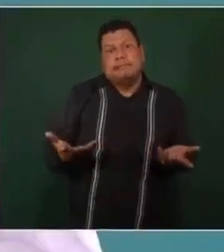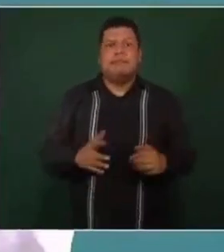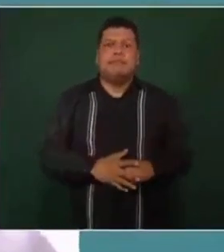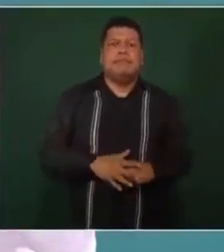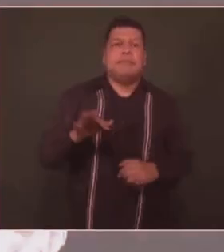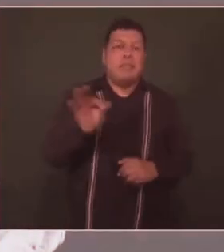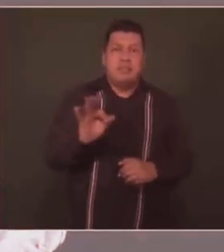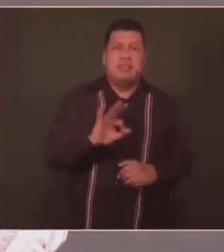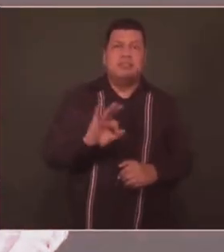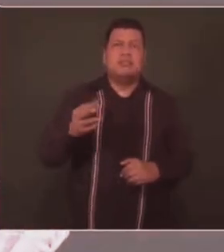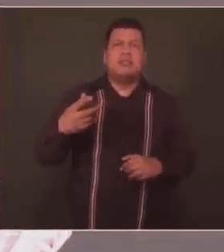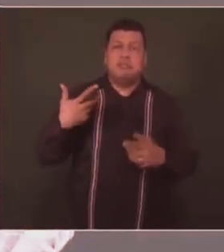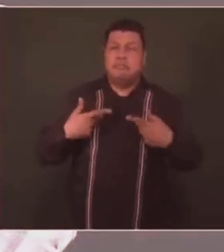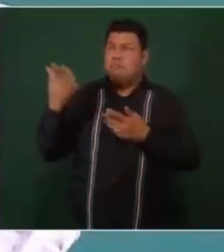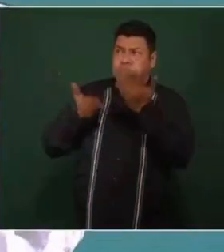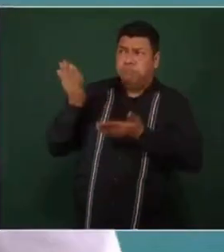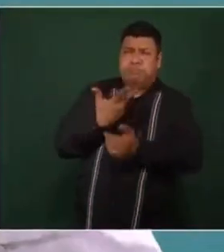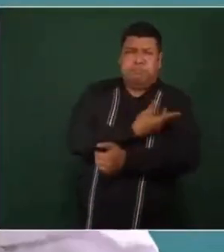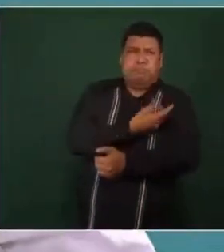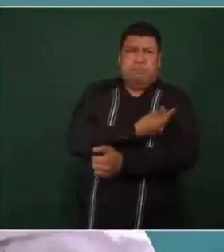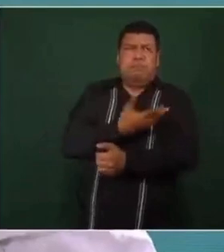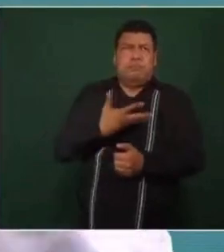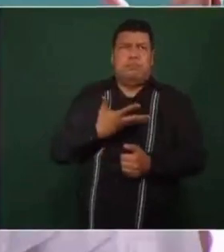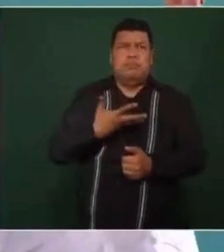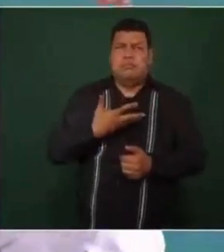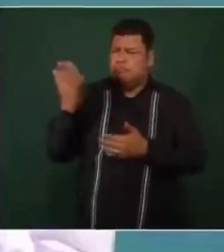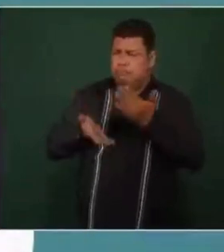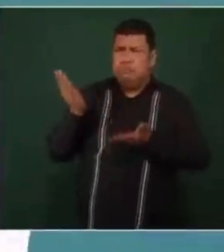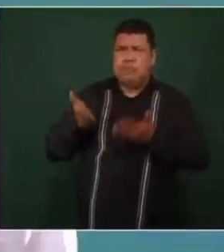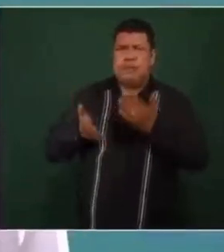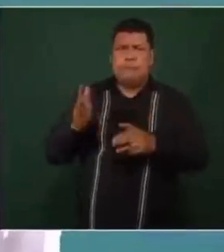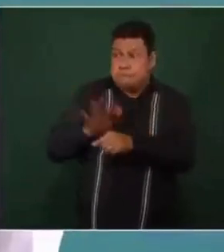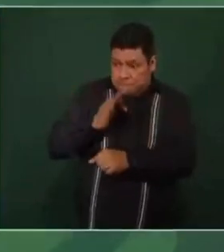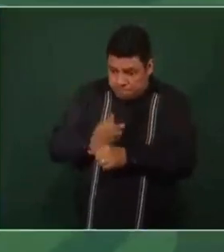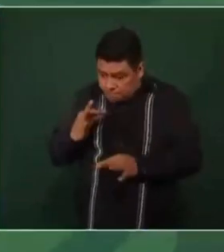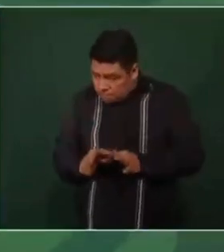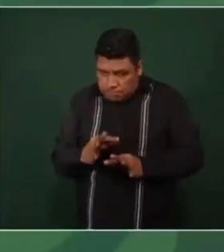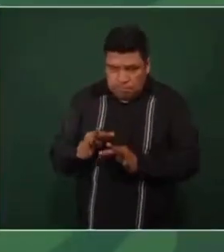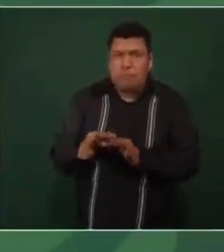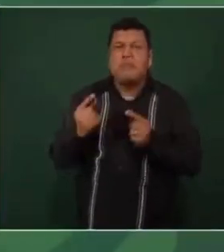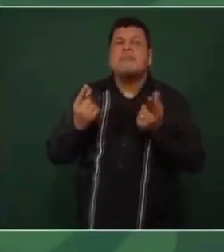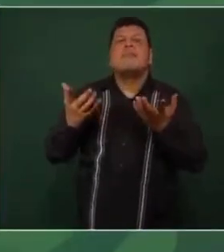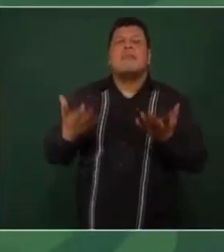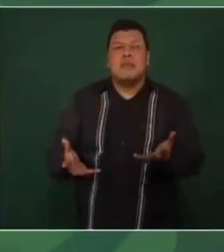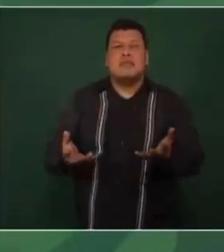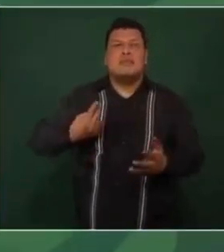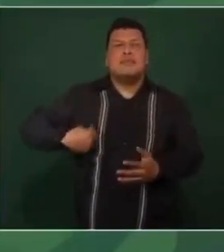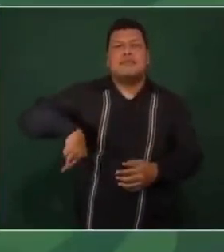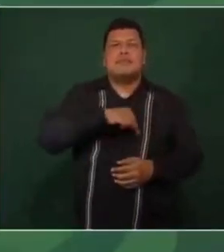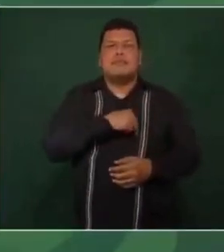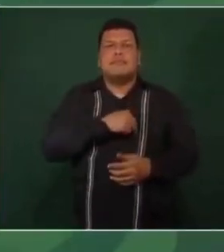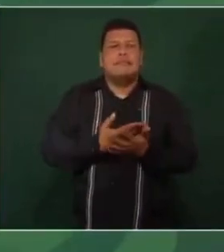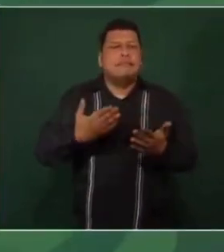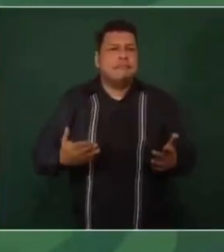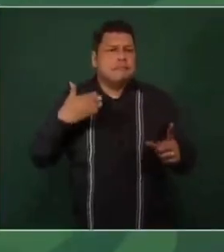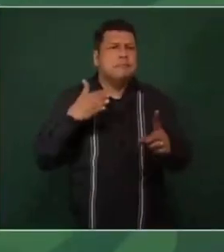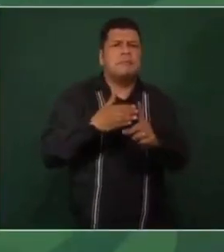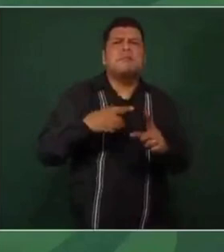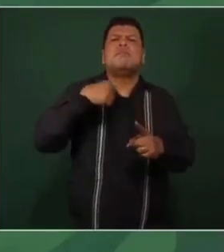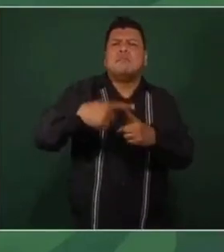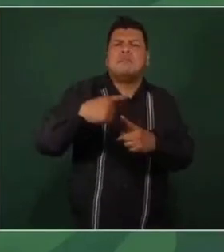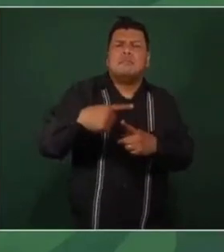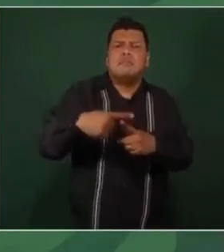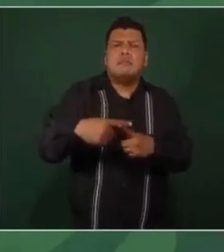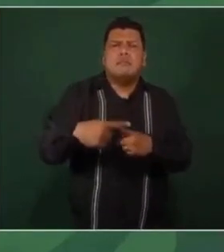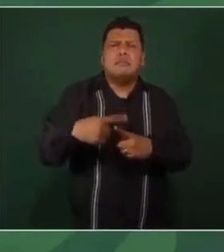nos llegan vacunas, como está sucediendo, suficientes, vamos a ir poniendo en